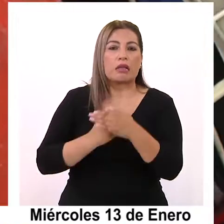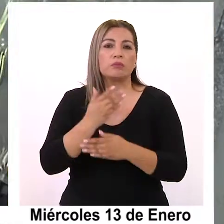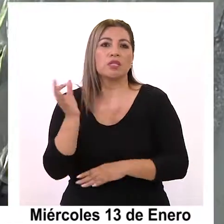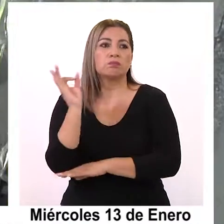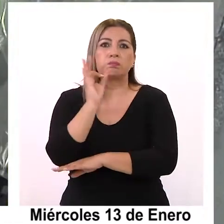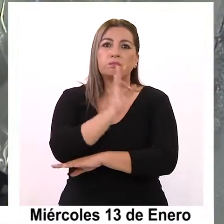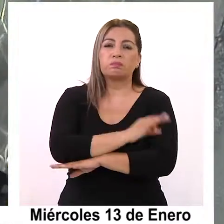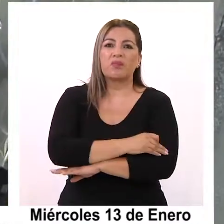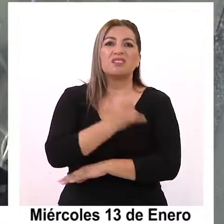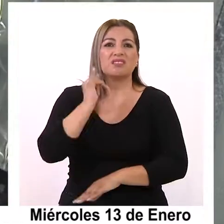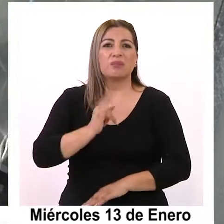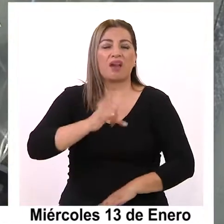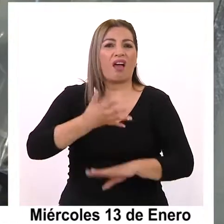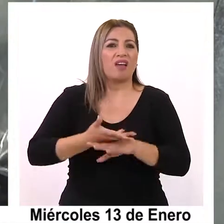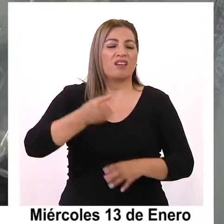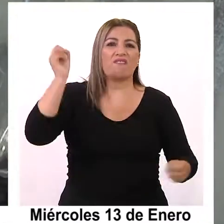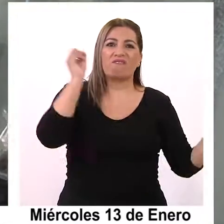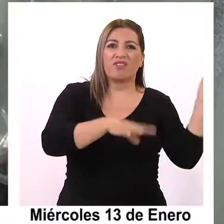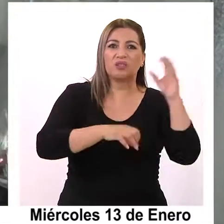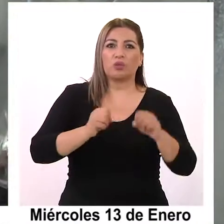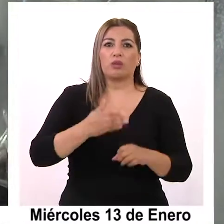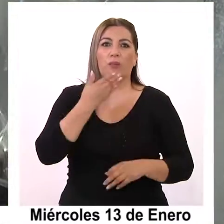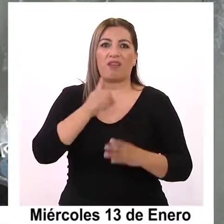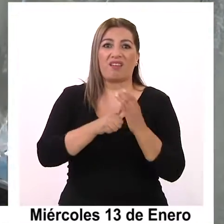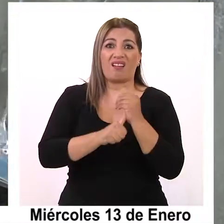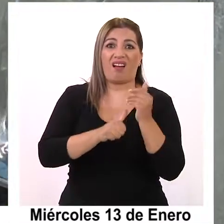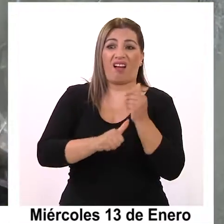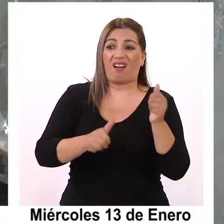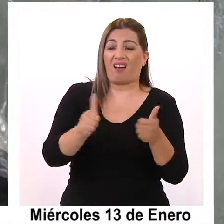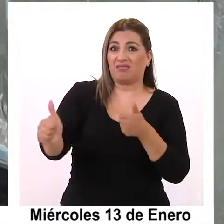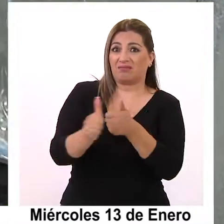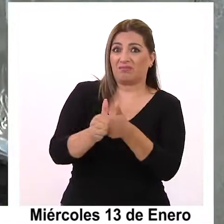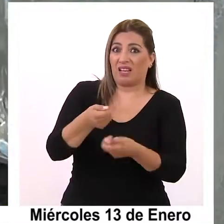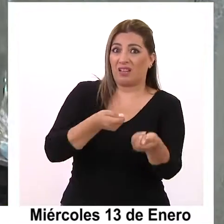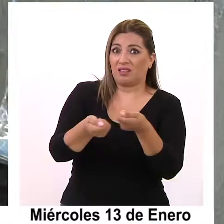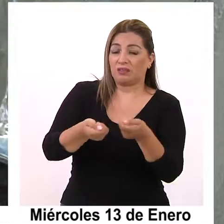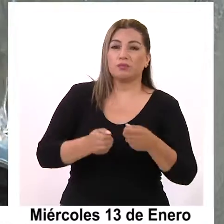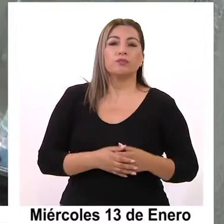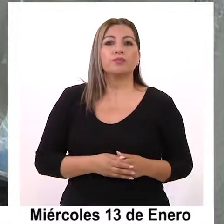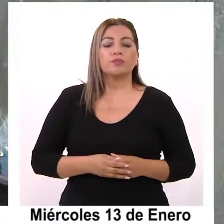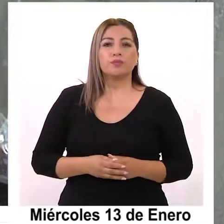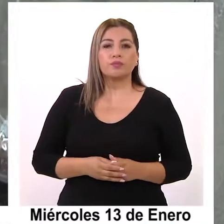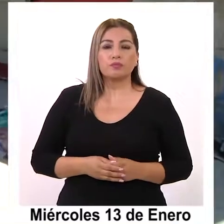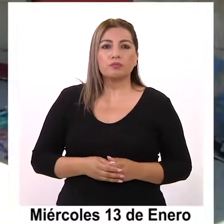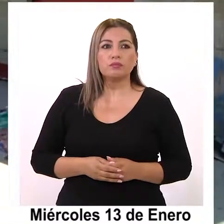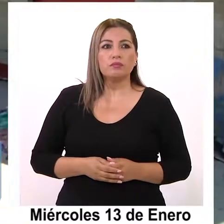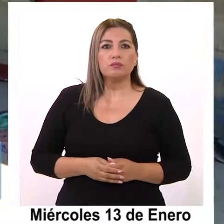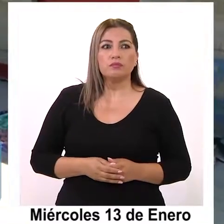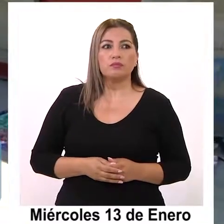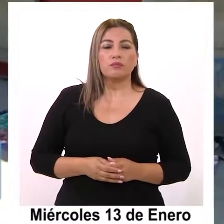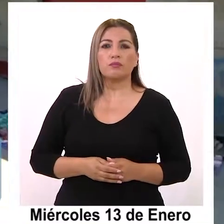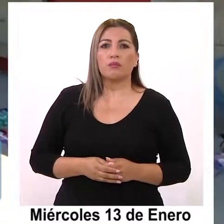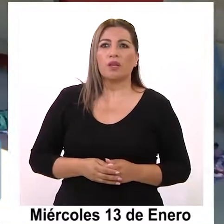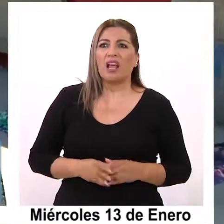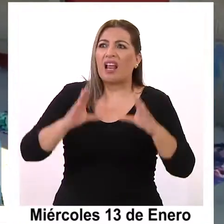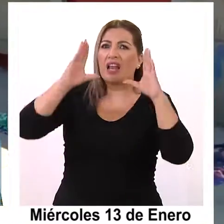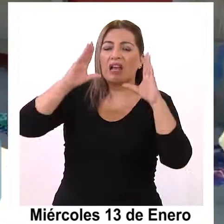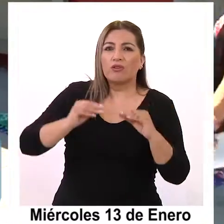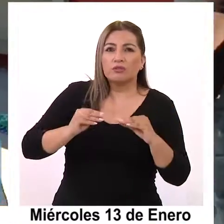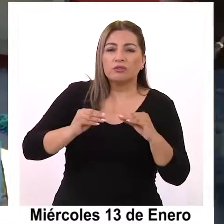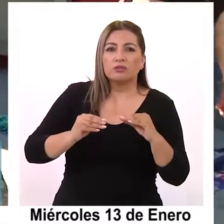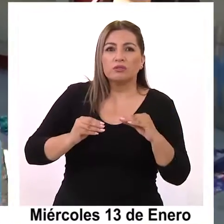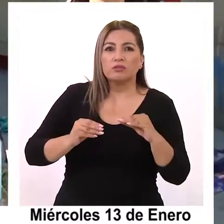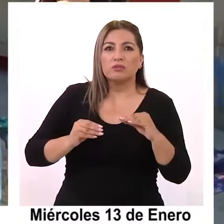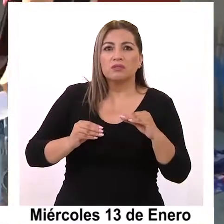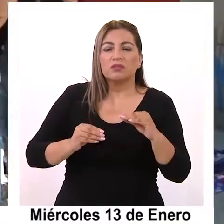se encuentran con basura e incluso fecas humanas alrededor de sus negocios. Más en la noche, una que sigue en la noche y otra que se hacen,